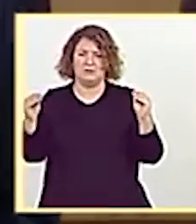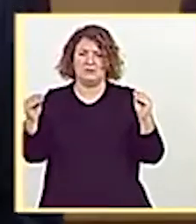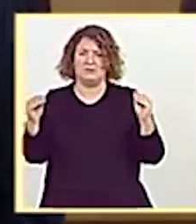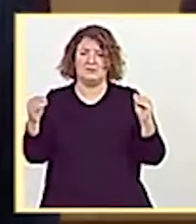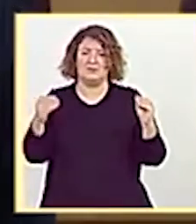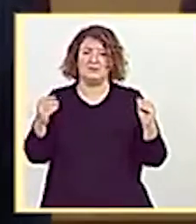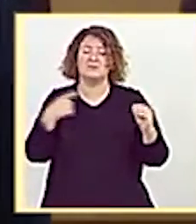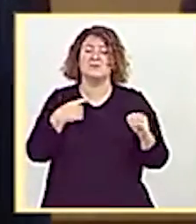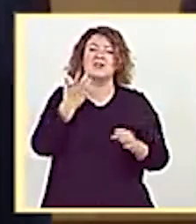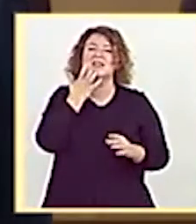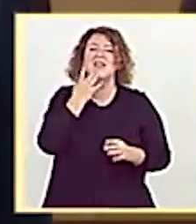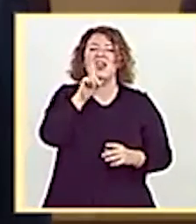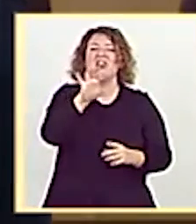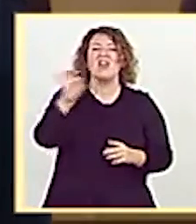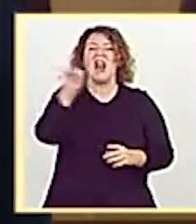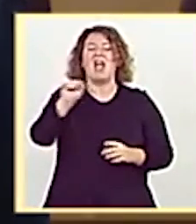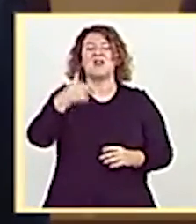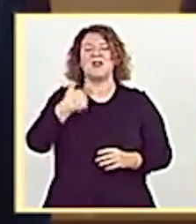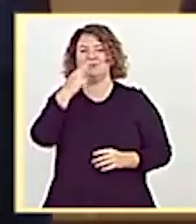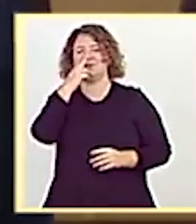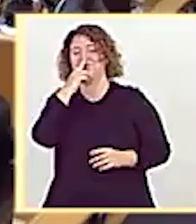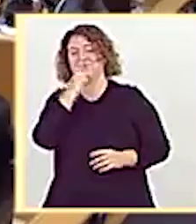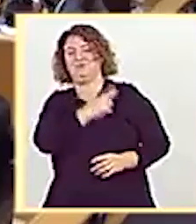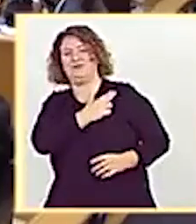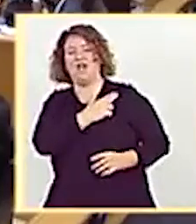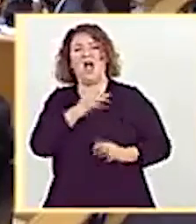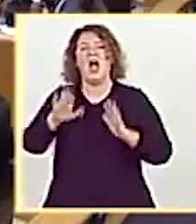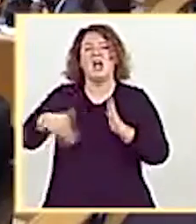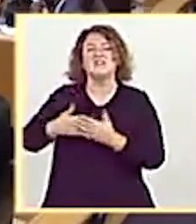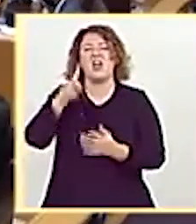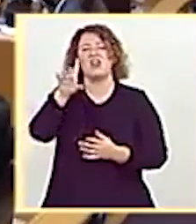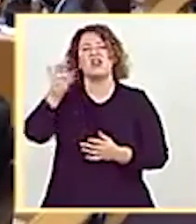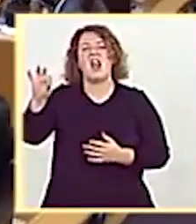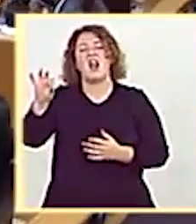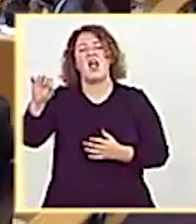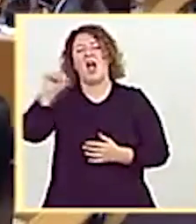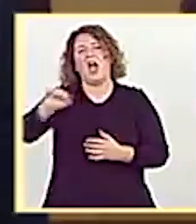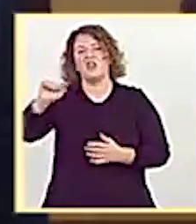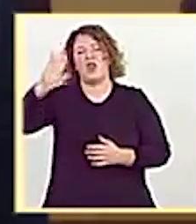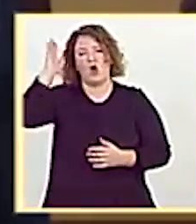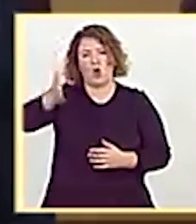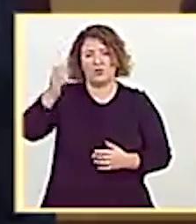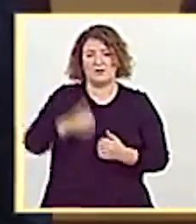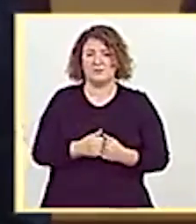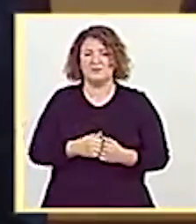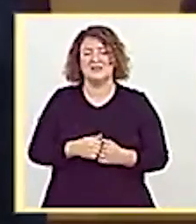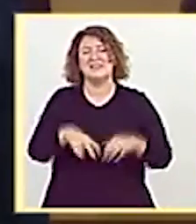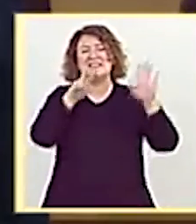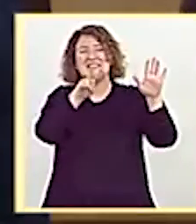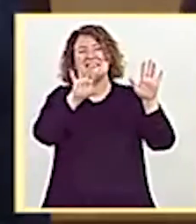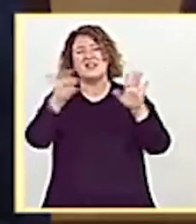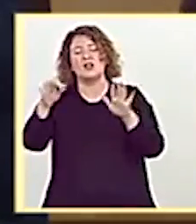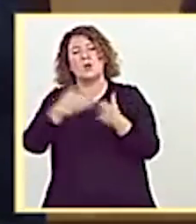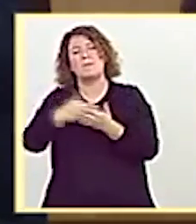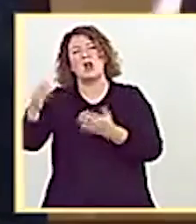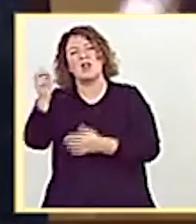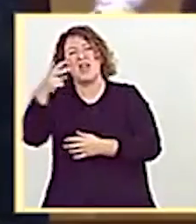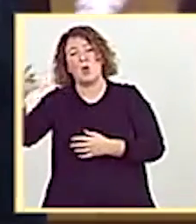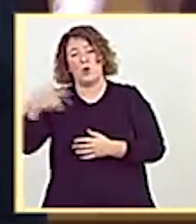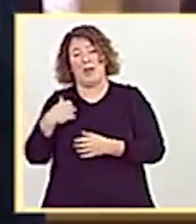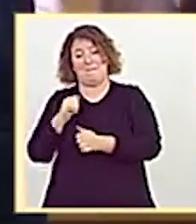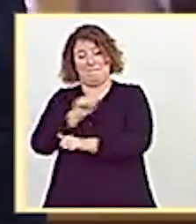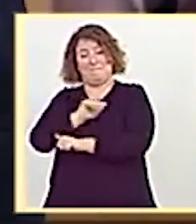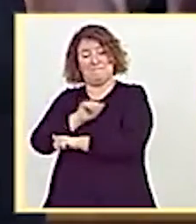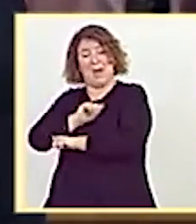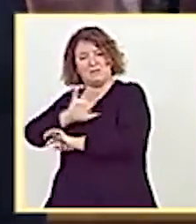honradez a los 200 años de condenas. Y donde la disparatada suma de 700 millones de euros del dinero de los parados se la han terminado